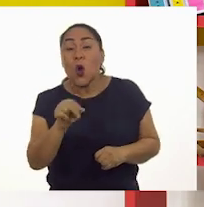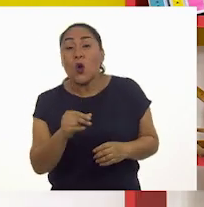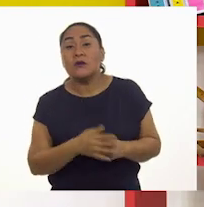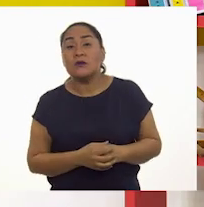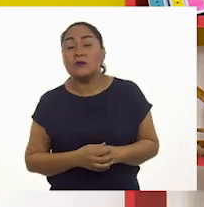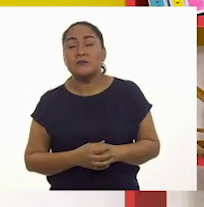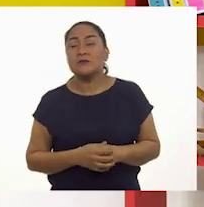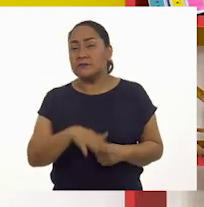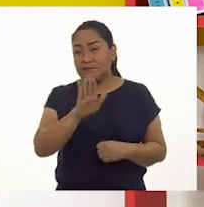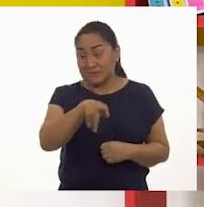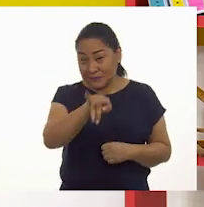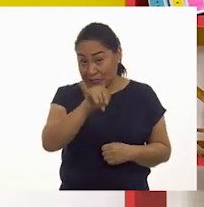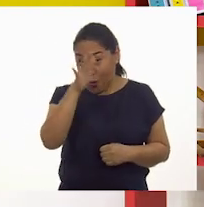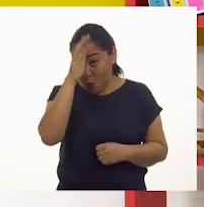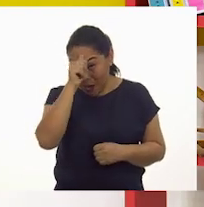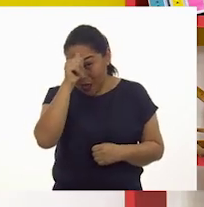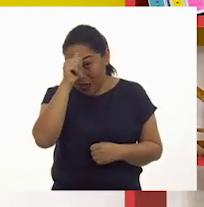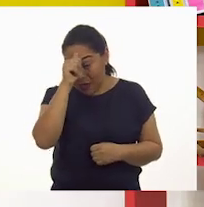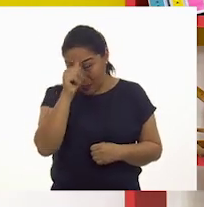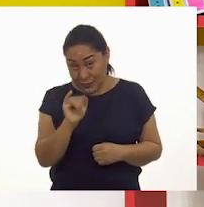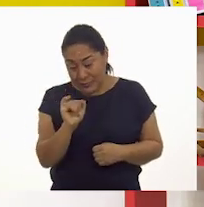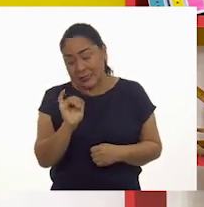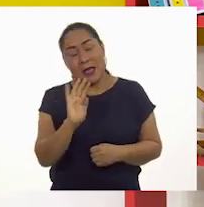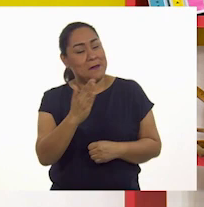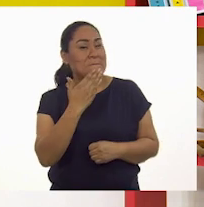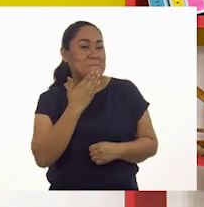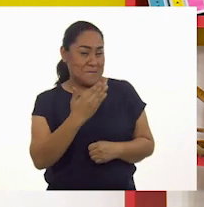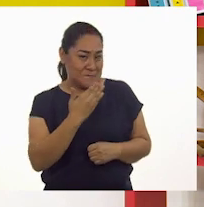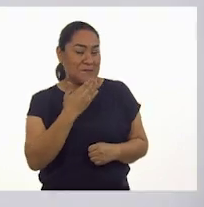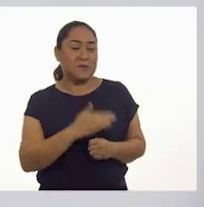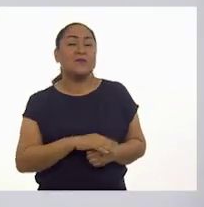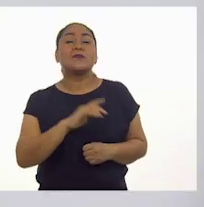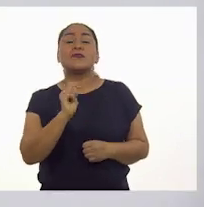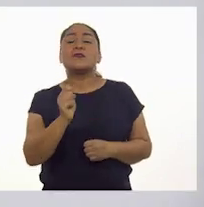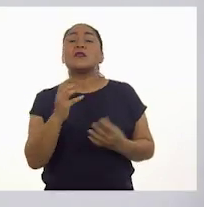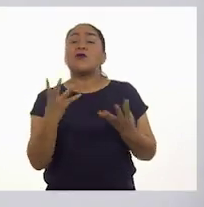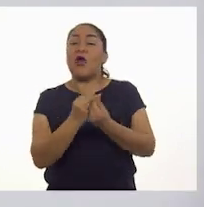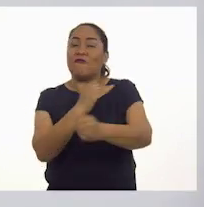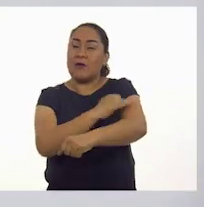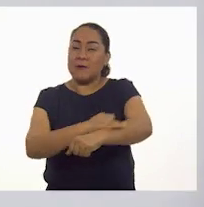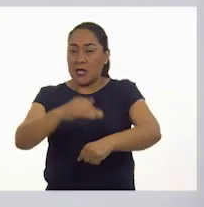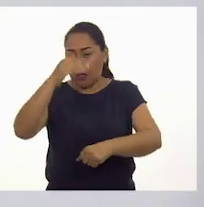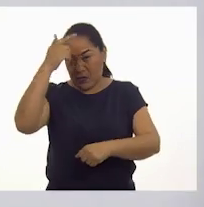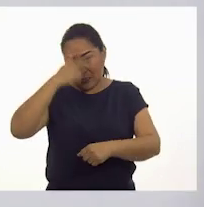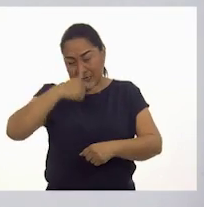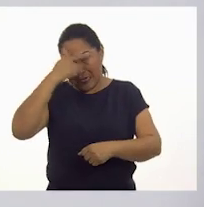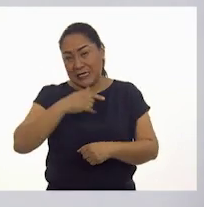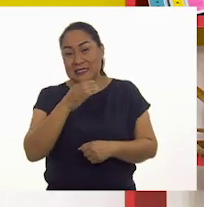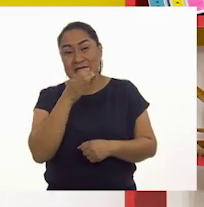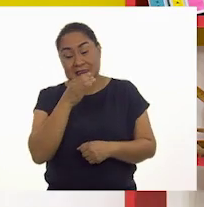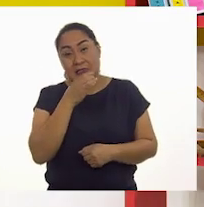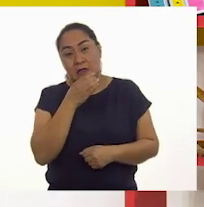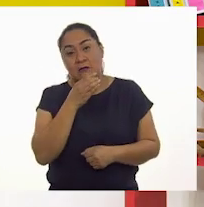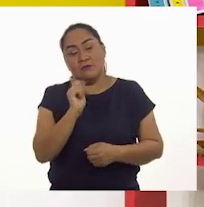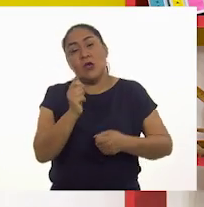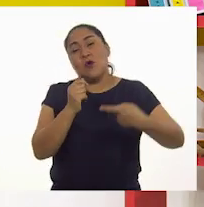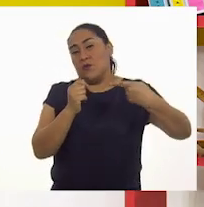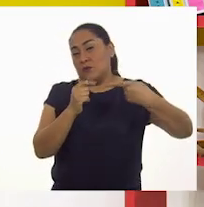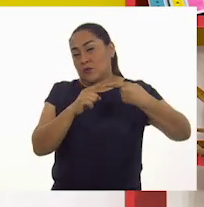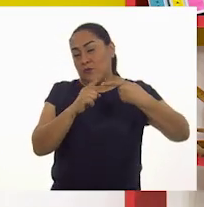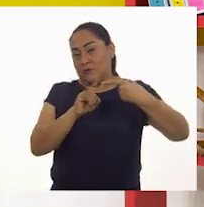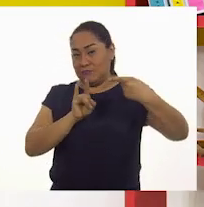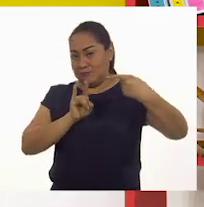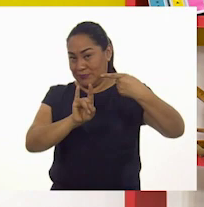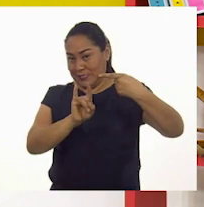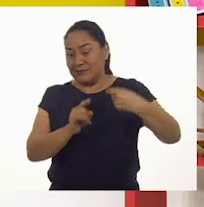nuestros alumnos? Muy bien. Vamos a pegar nuestra cena familiar como número uno. ¡Perfecto! Ahora